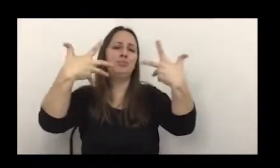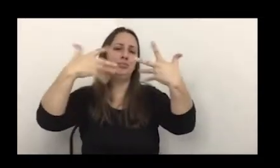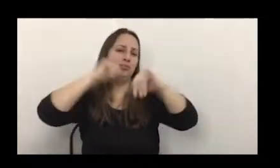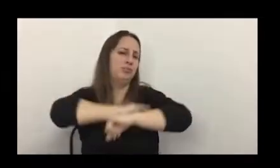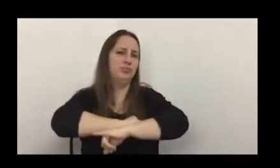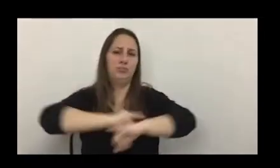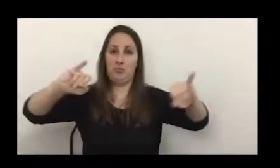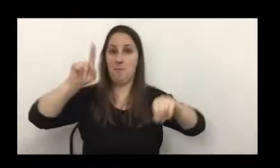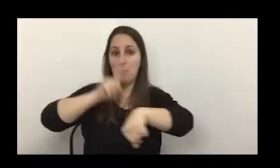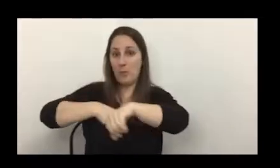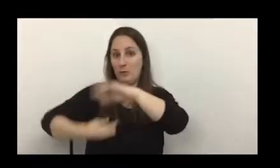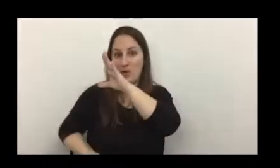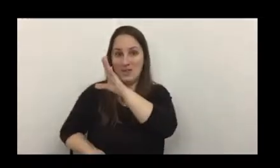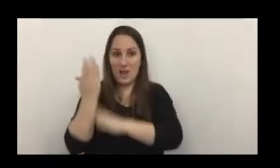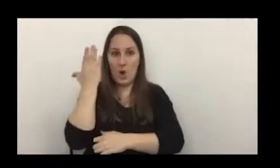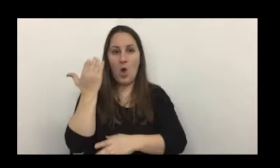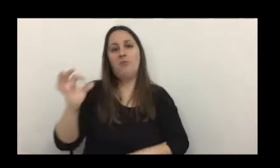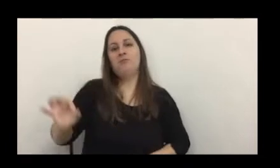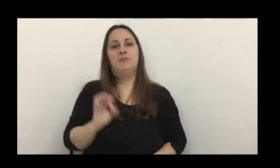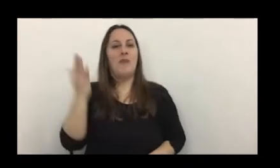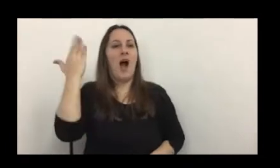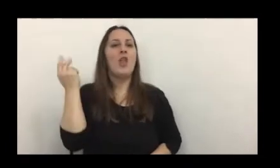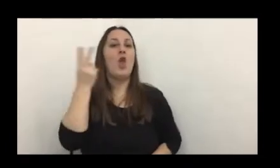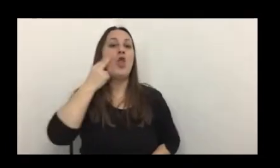desde su creación allá en 2008.